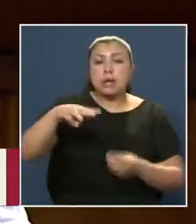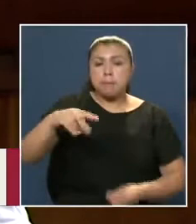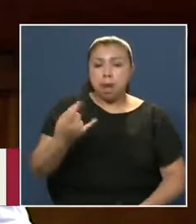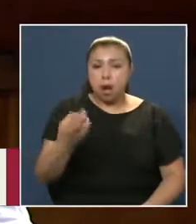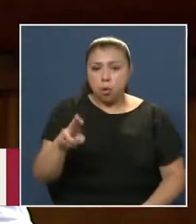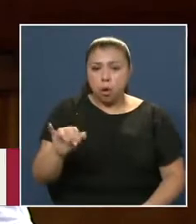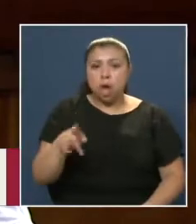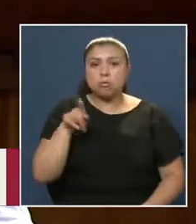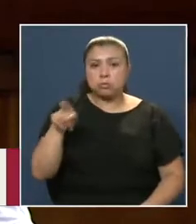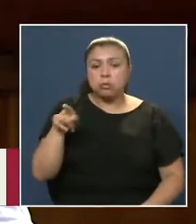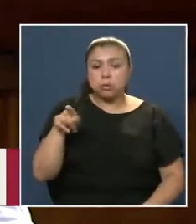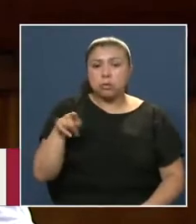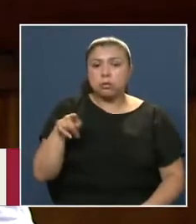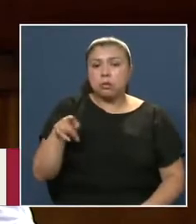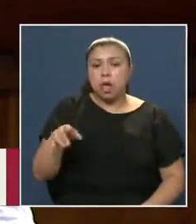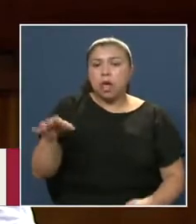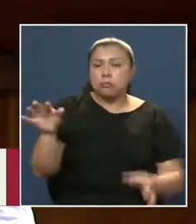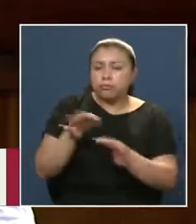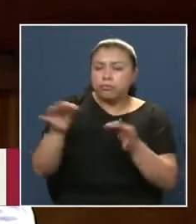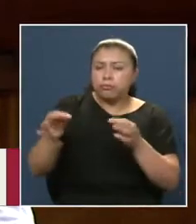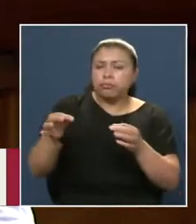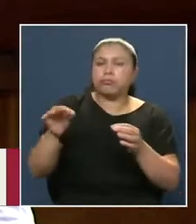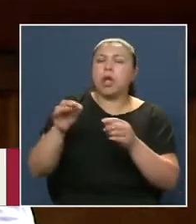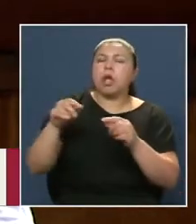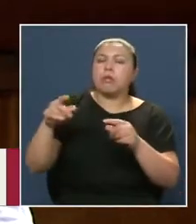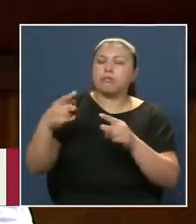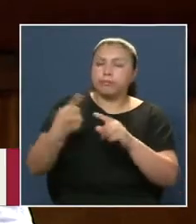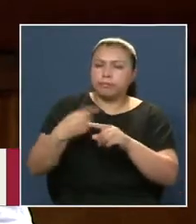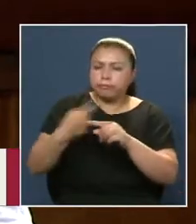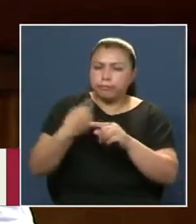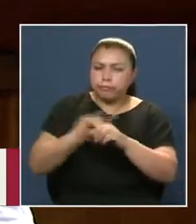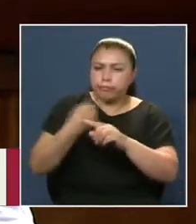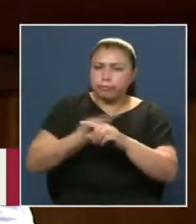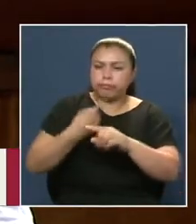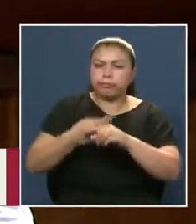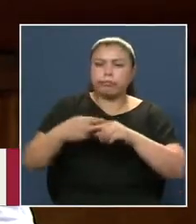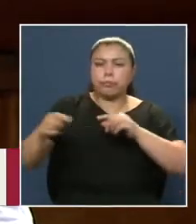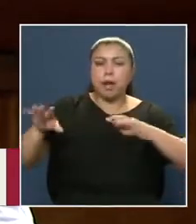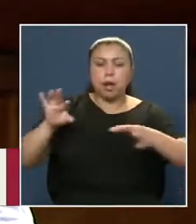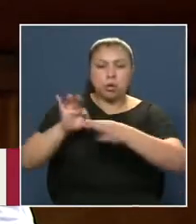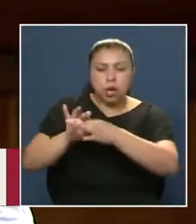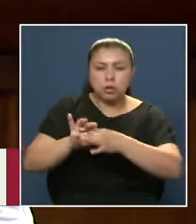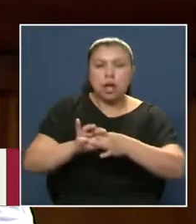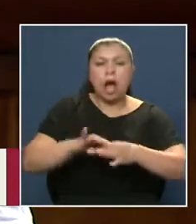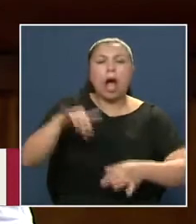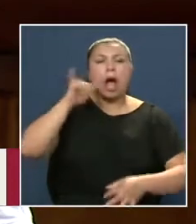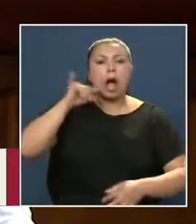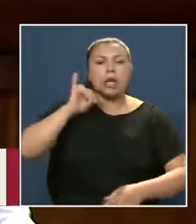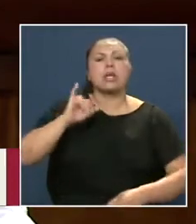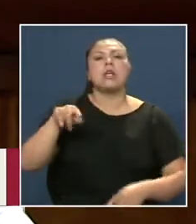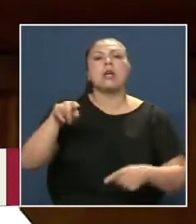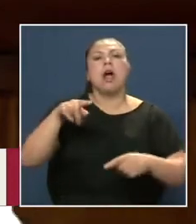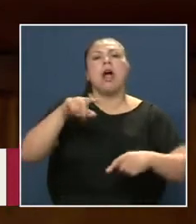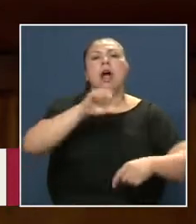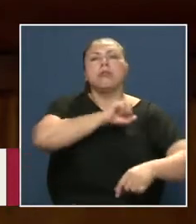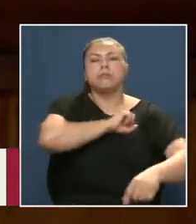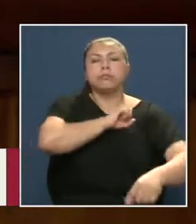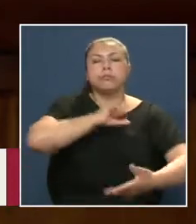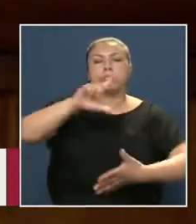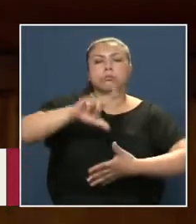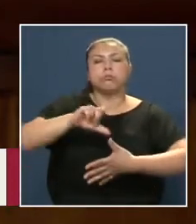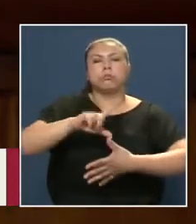Influenció Para que se Pudiera conectar Arica Con Santiago Y también Con el resto De América Latina